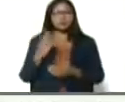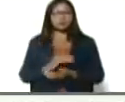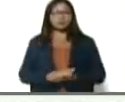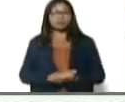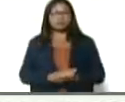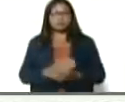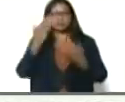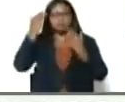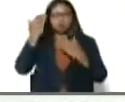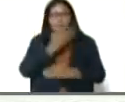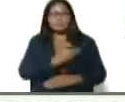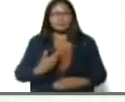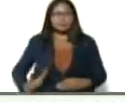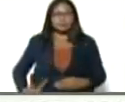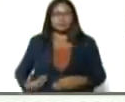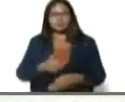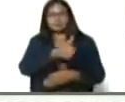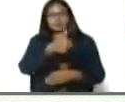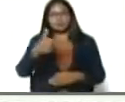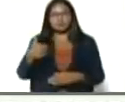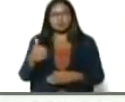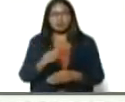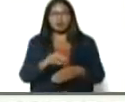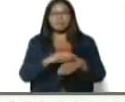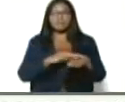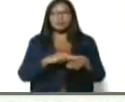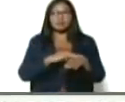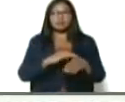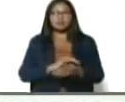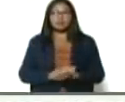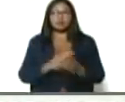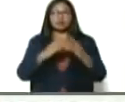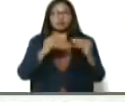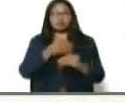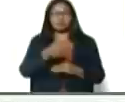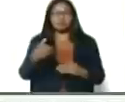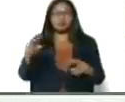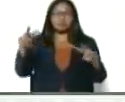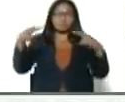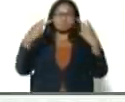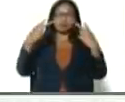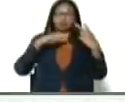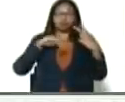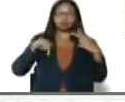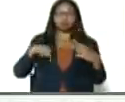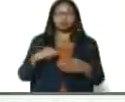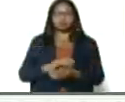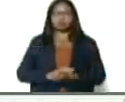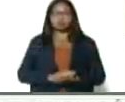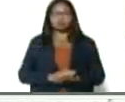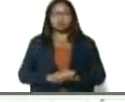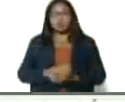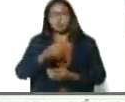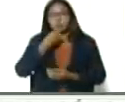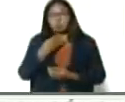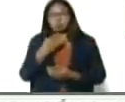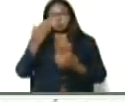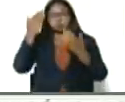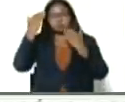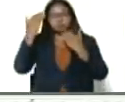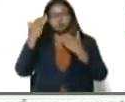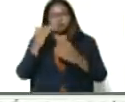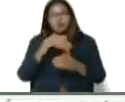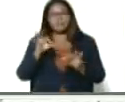Saludos, presidente, y saludos a los ministros, a todos los televidentes que hoy nos sintonizan. Bueno, un saludo